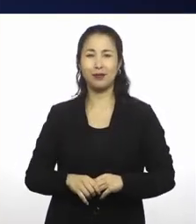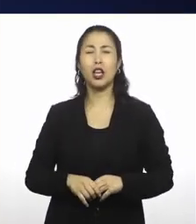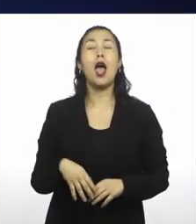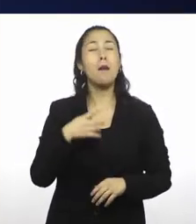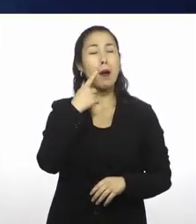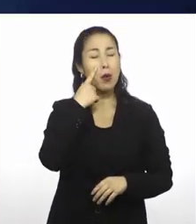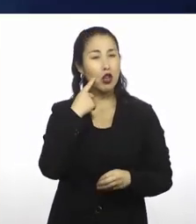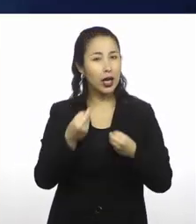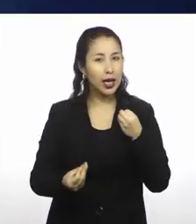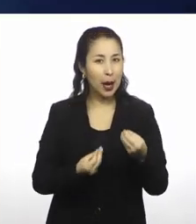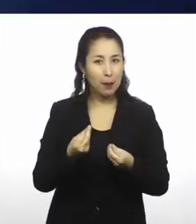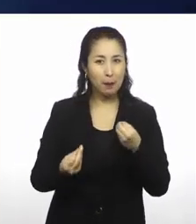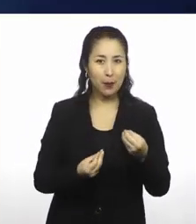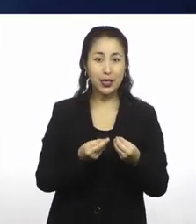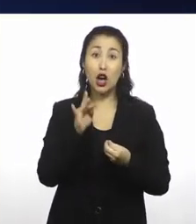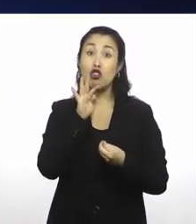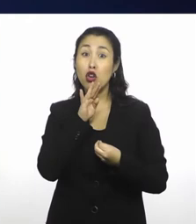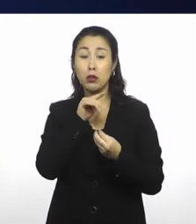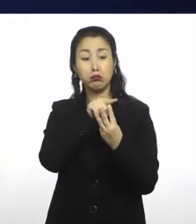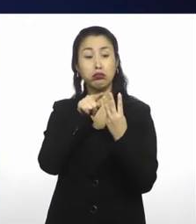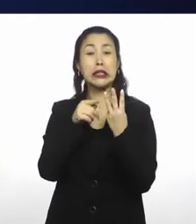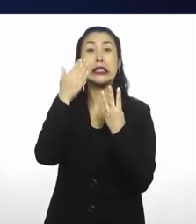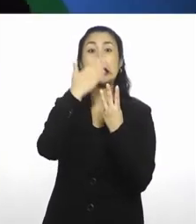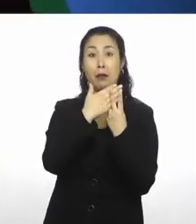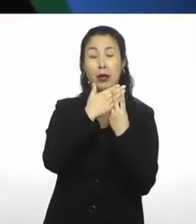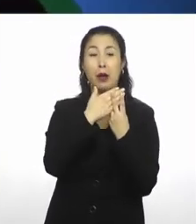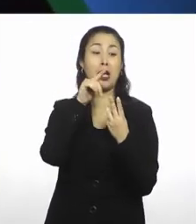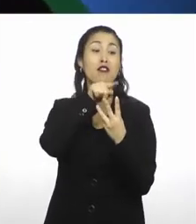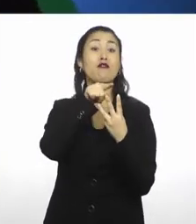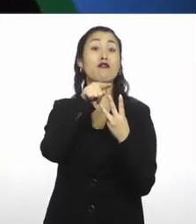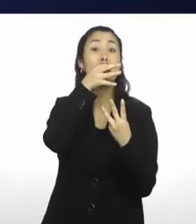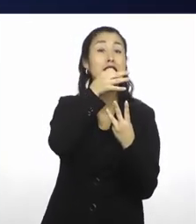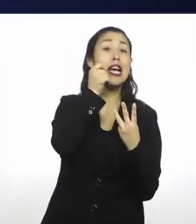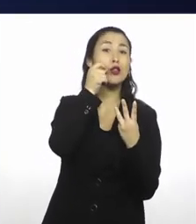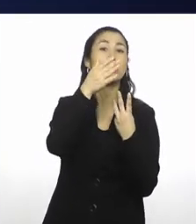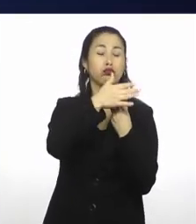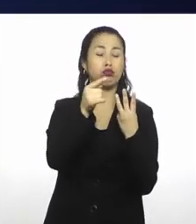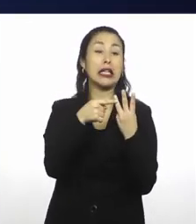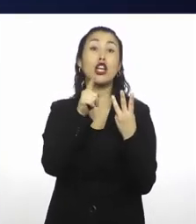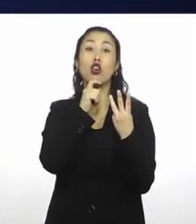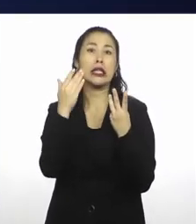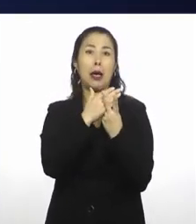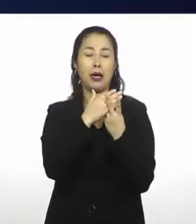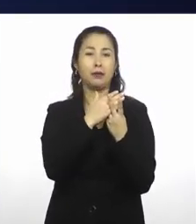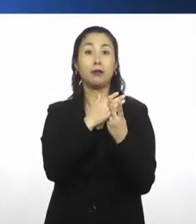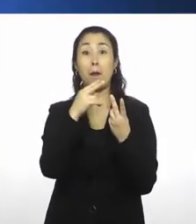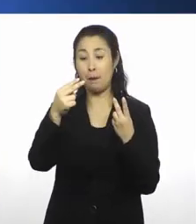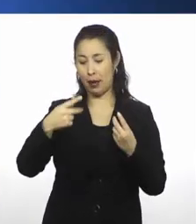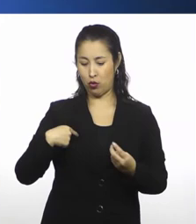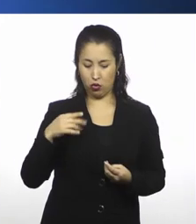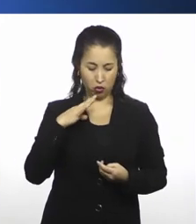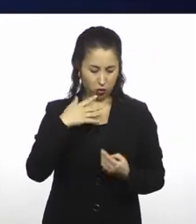pasa cuando tapamos uno de los colores. Nos vamos a quedar con el verde y el azul. Quiero que se fijen que mi polera tiene un color